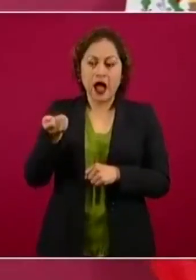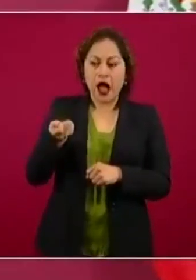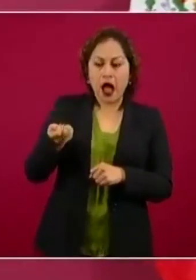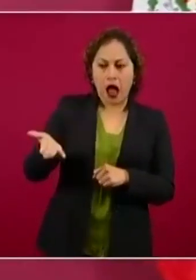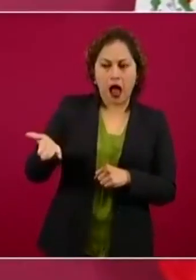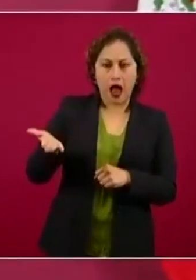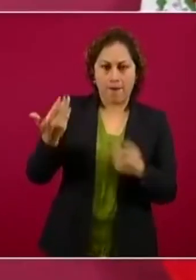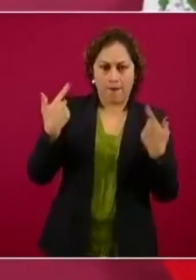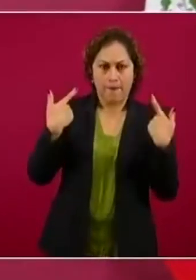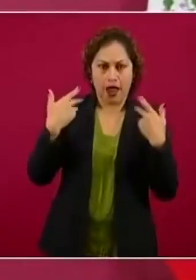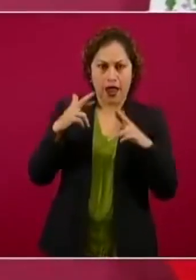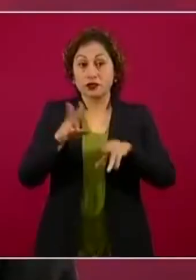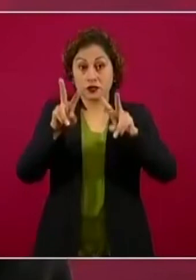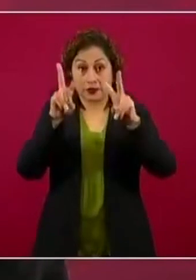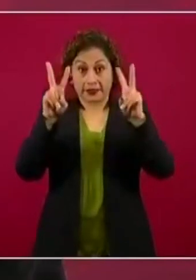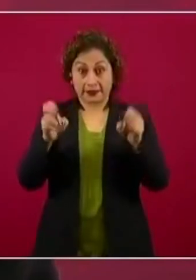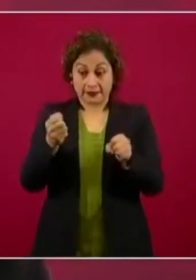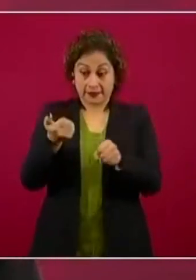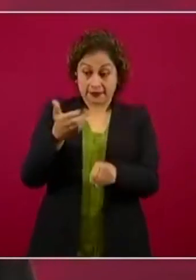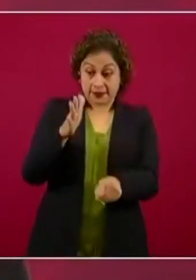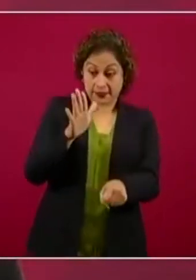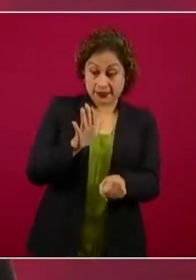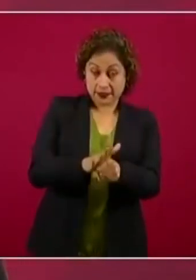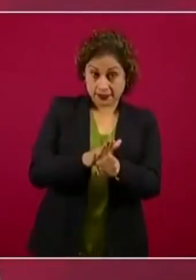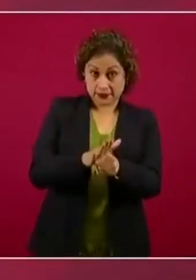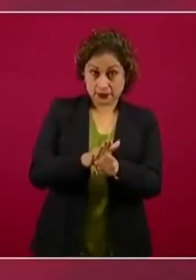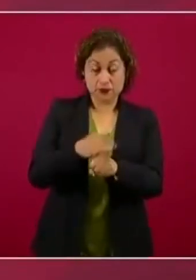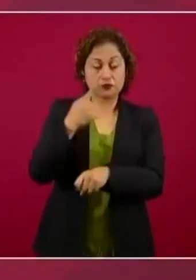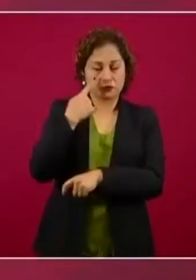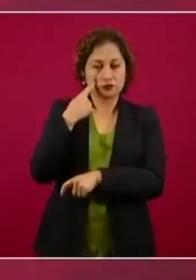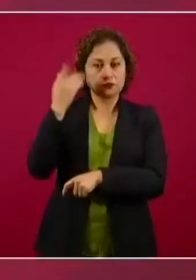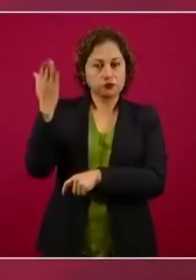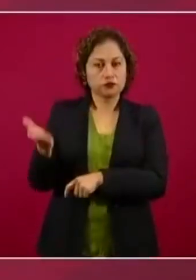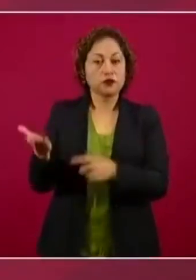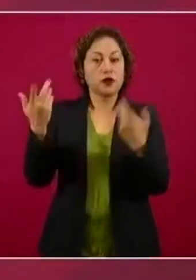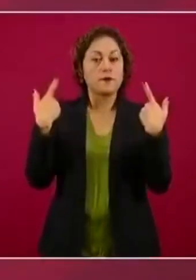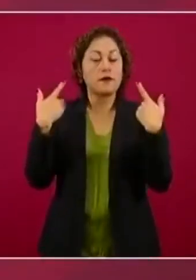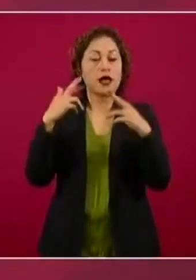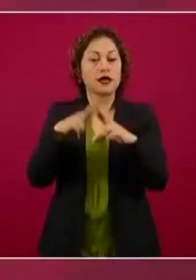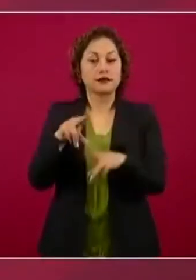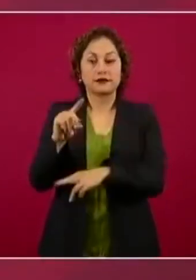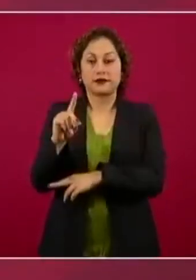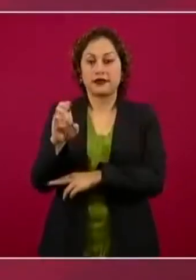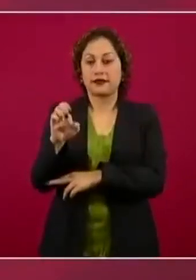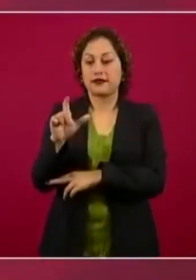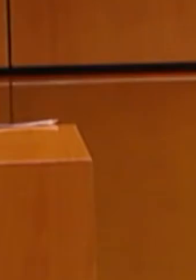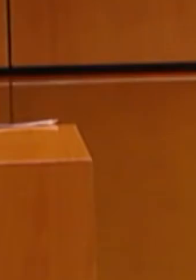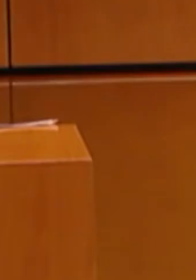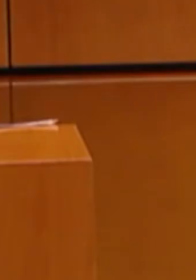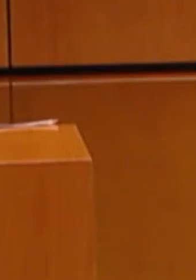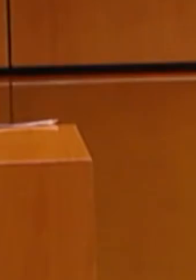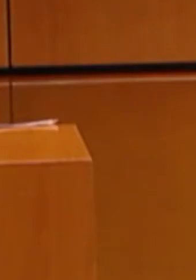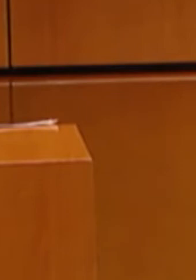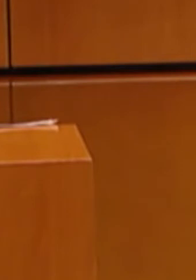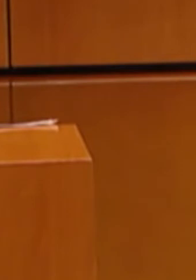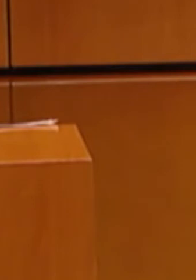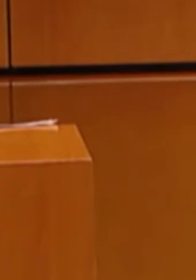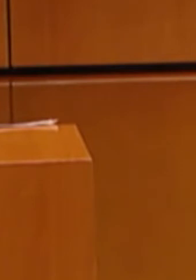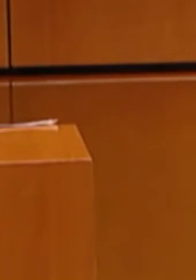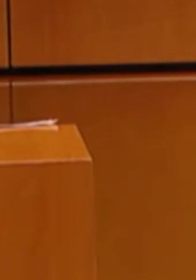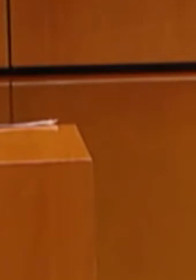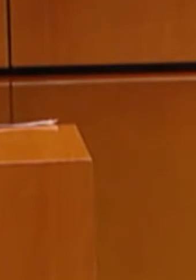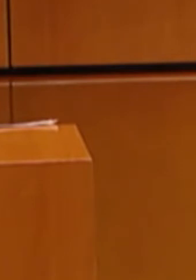ocupará la titularidad de la Secretaría de Educación Pública. El presidente López Obrador recordó que la maestra Delfina Gómez se ha